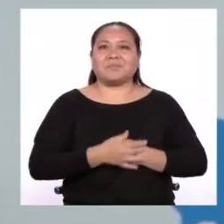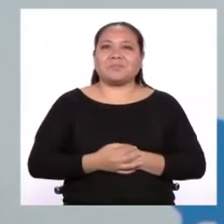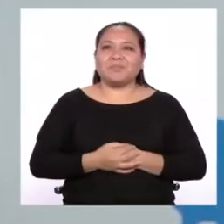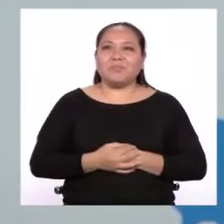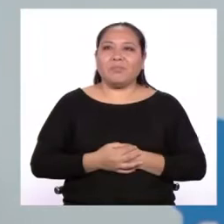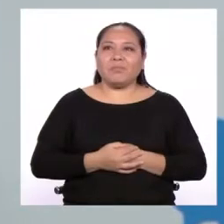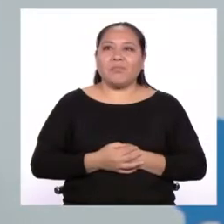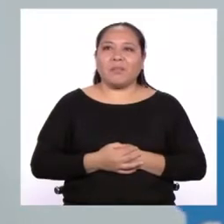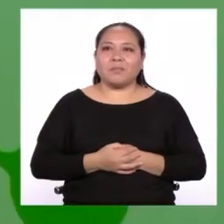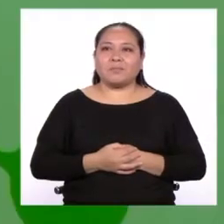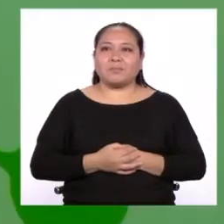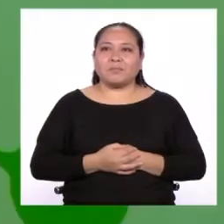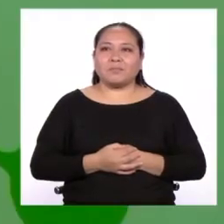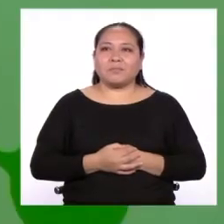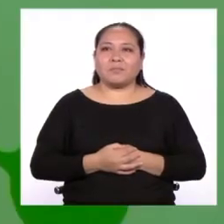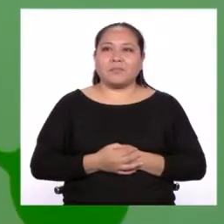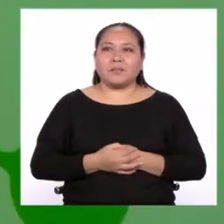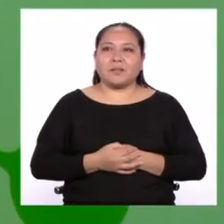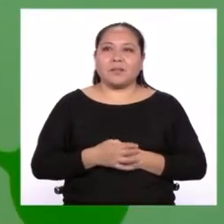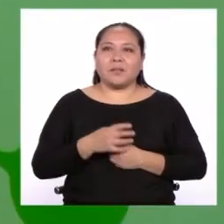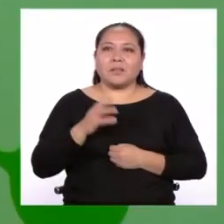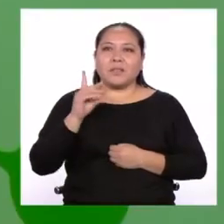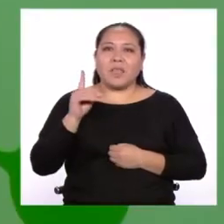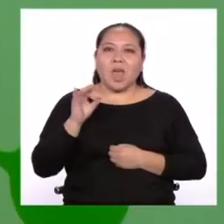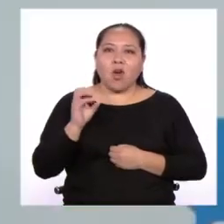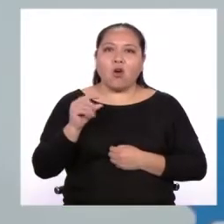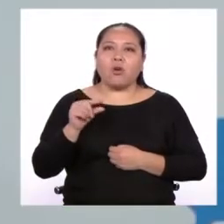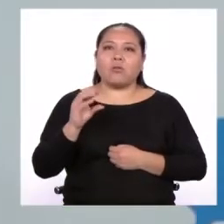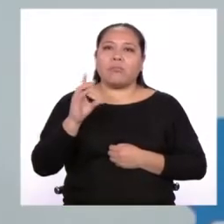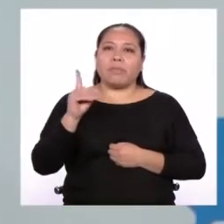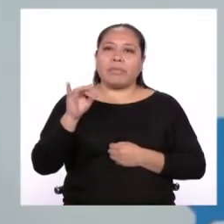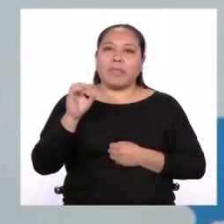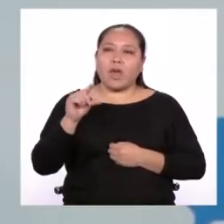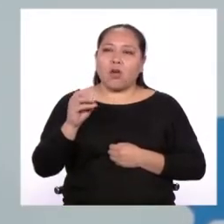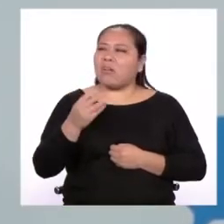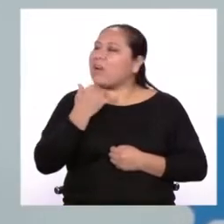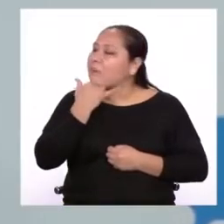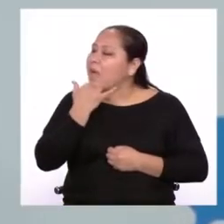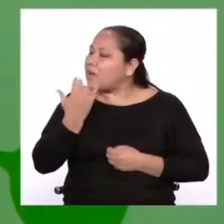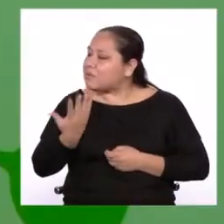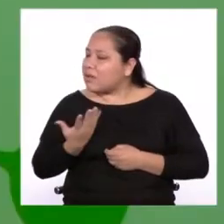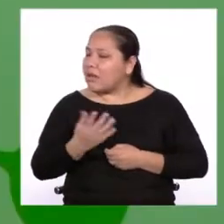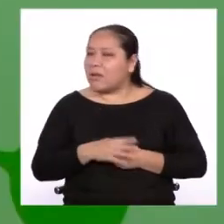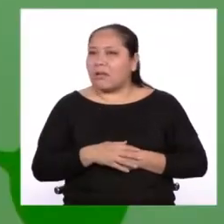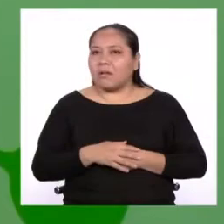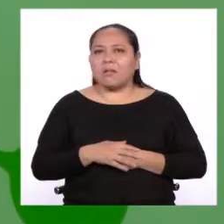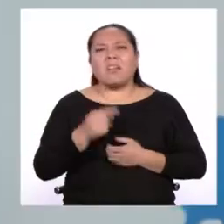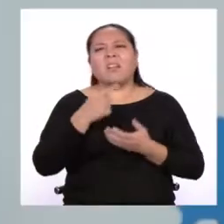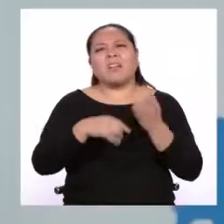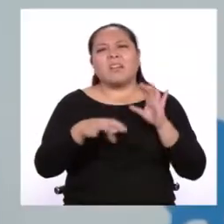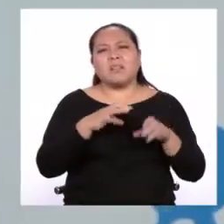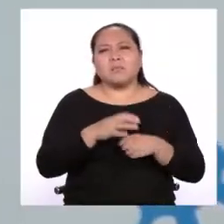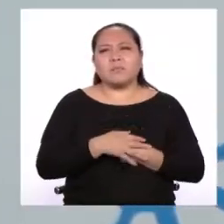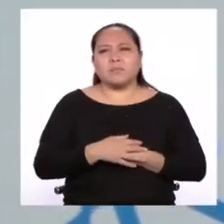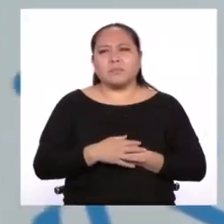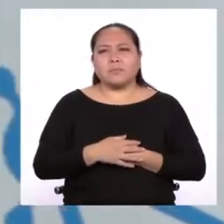Diego, Diego, Diego, Diego. ¿Qué pasa cerebro? ¿Qué pasa? ¿Qué estás haciendo? Lo que estoy haciendo es buscar un